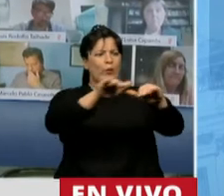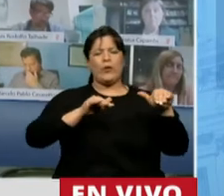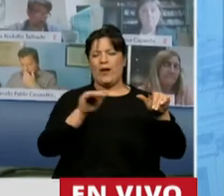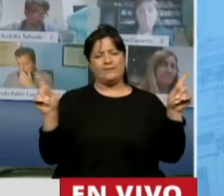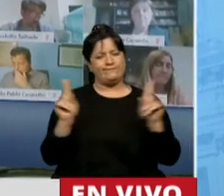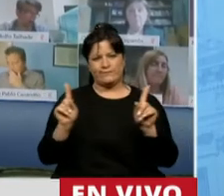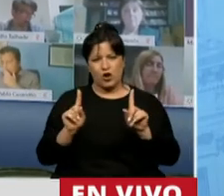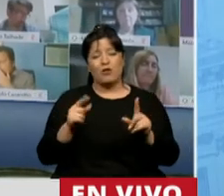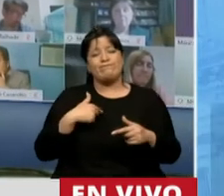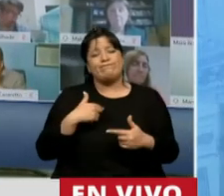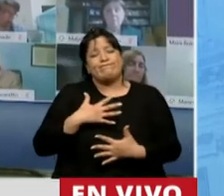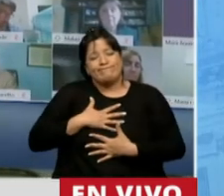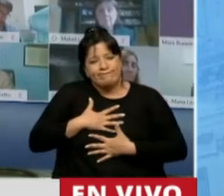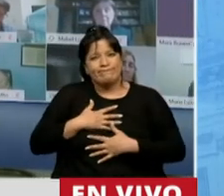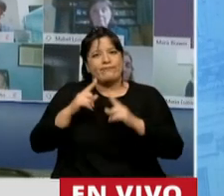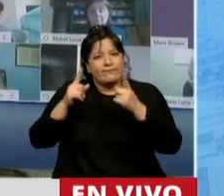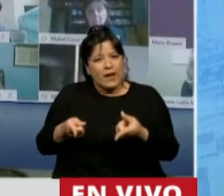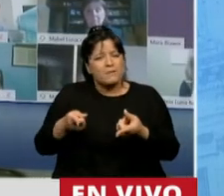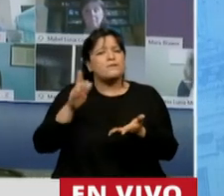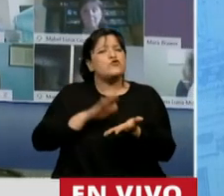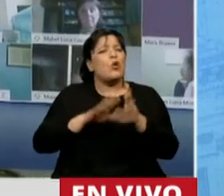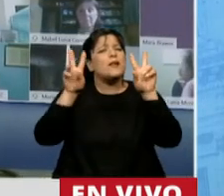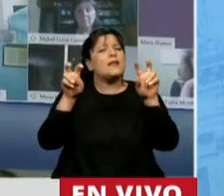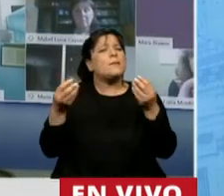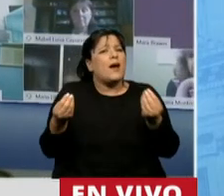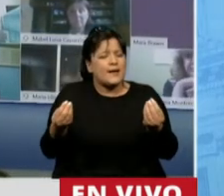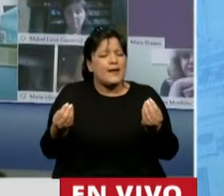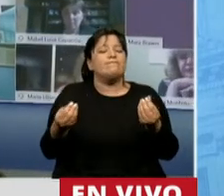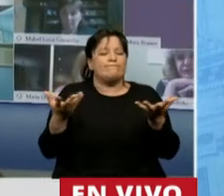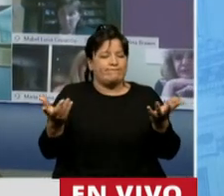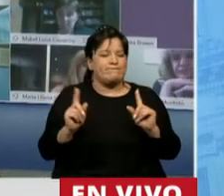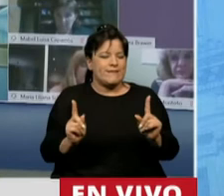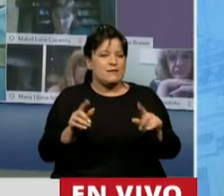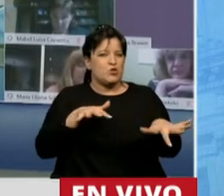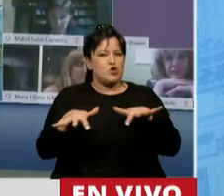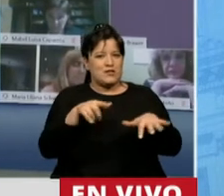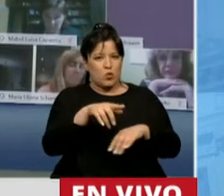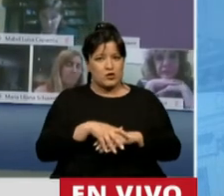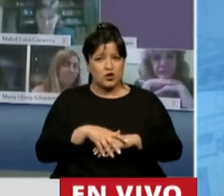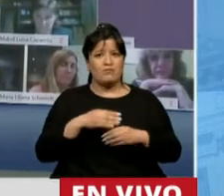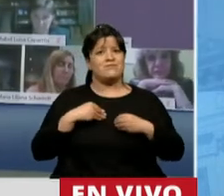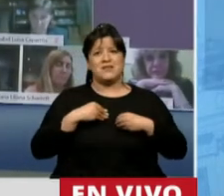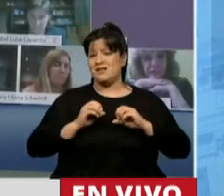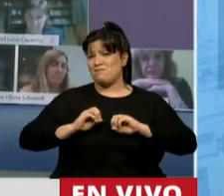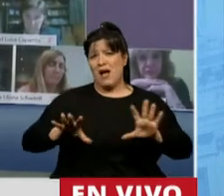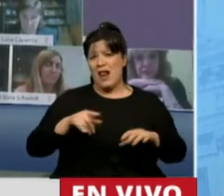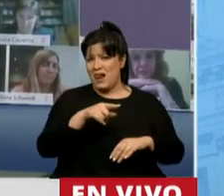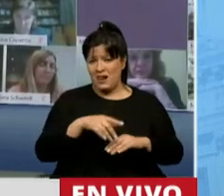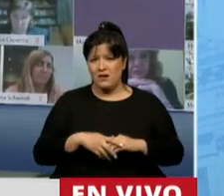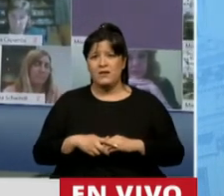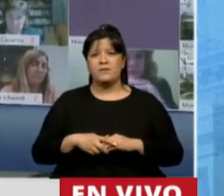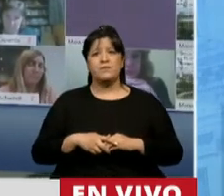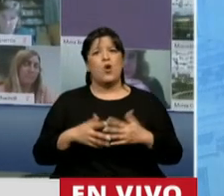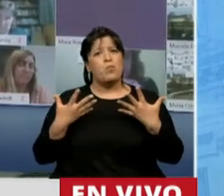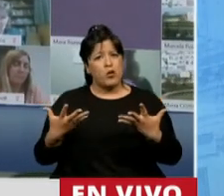y mi solidaridad con respecto a lo que ha sucedido, lo mal que se siente en todos los salteños, y